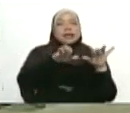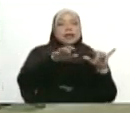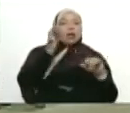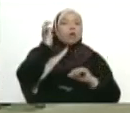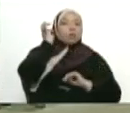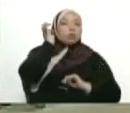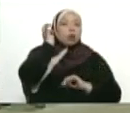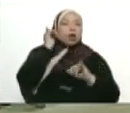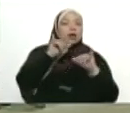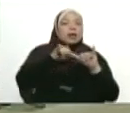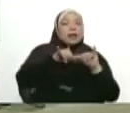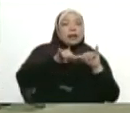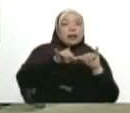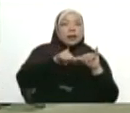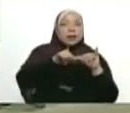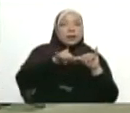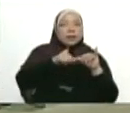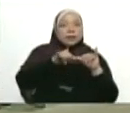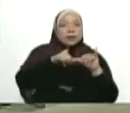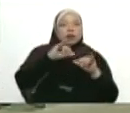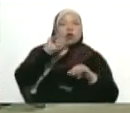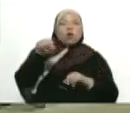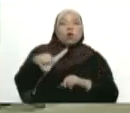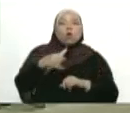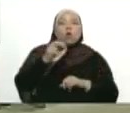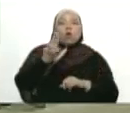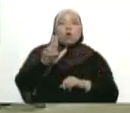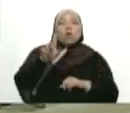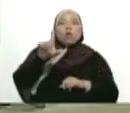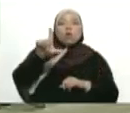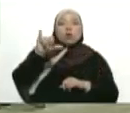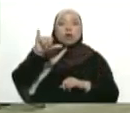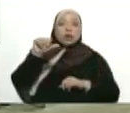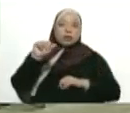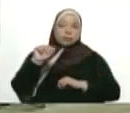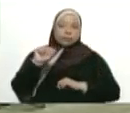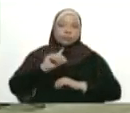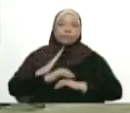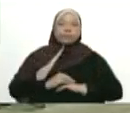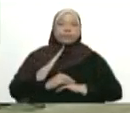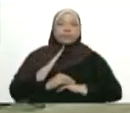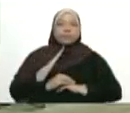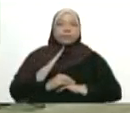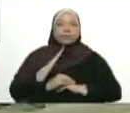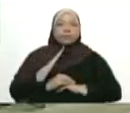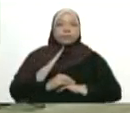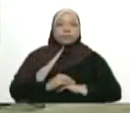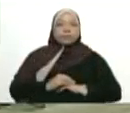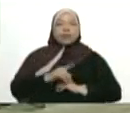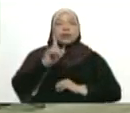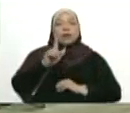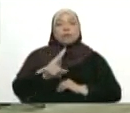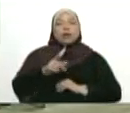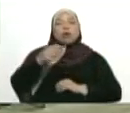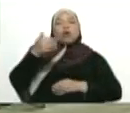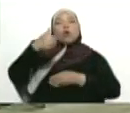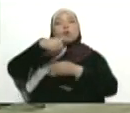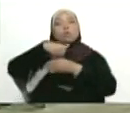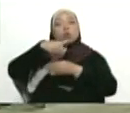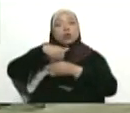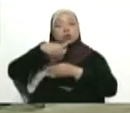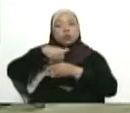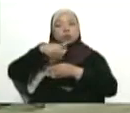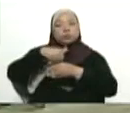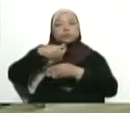la Ingeniera Julia Martínez. Aparte de adelantar la votación, que fue